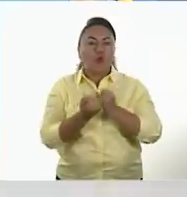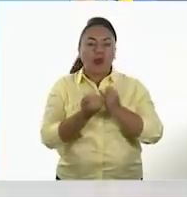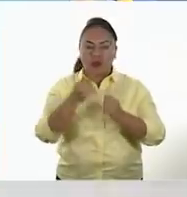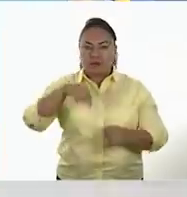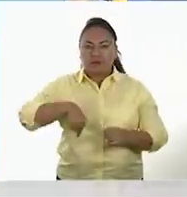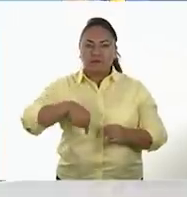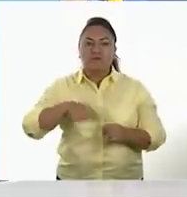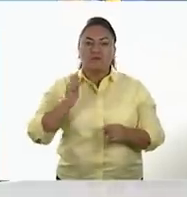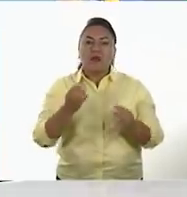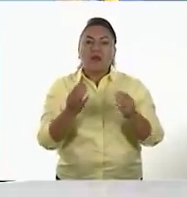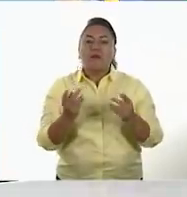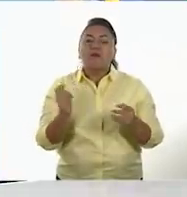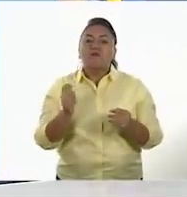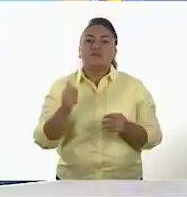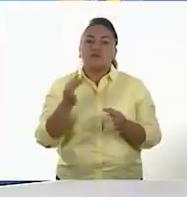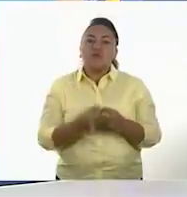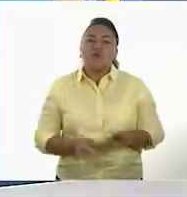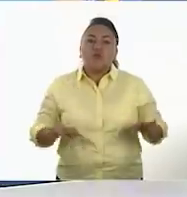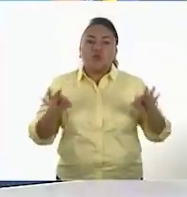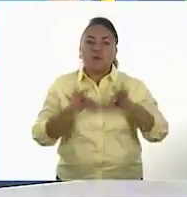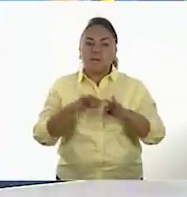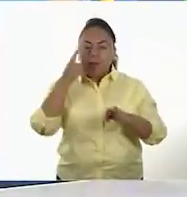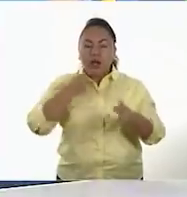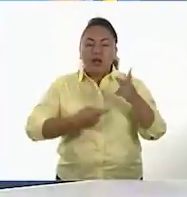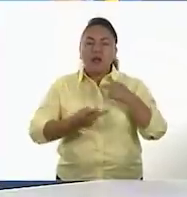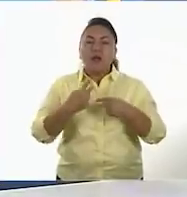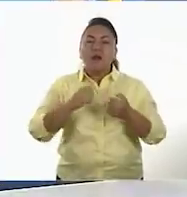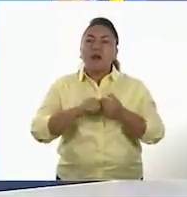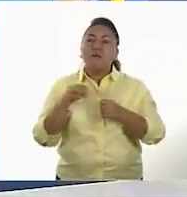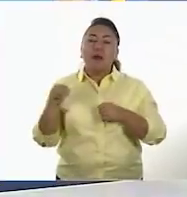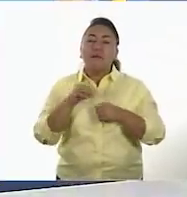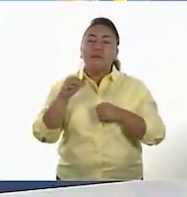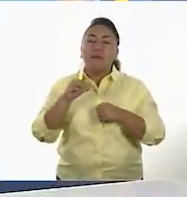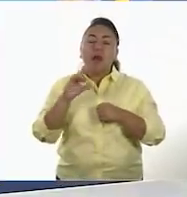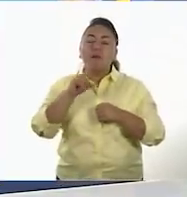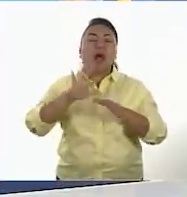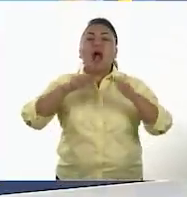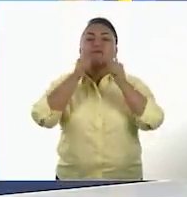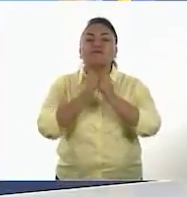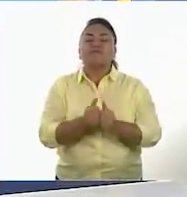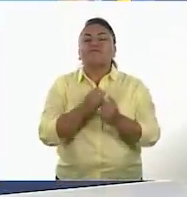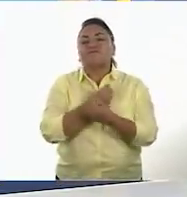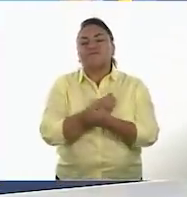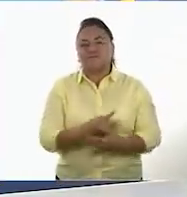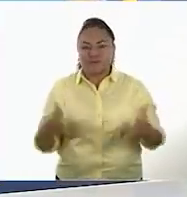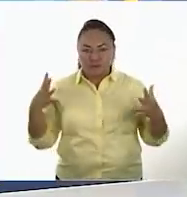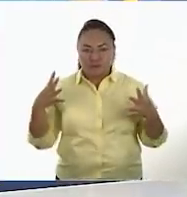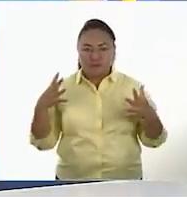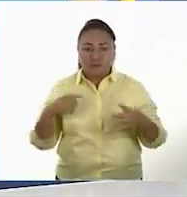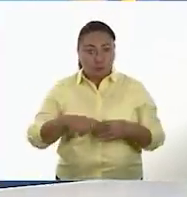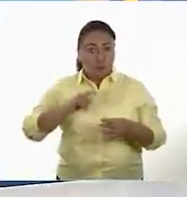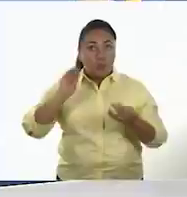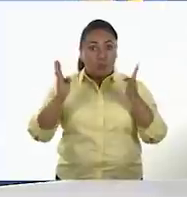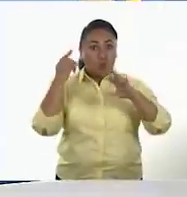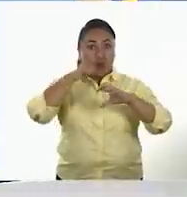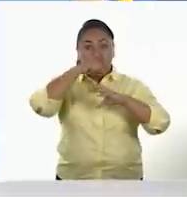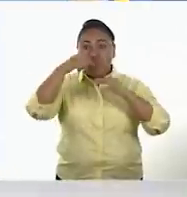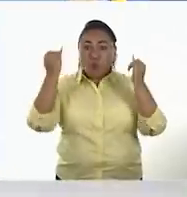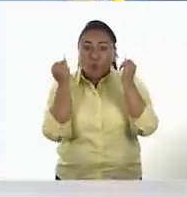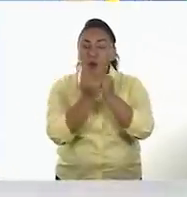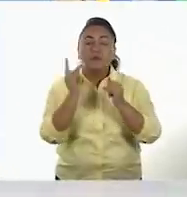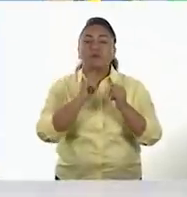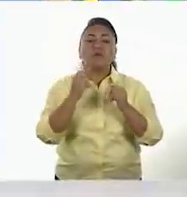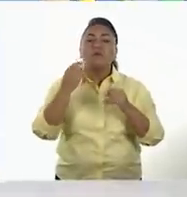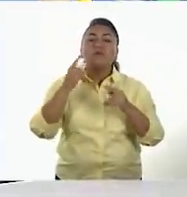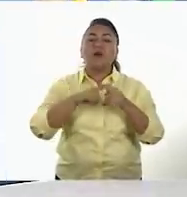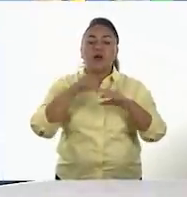cosas importantes para que se pudiera el proceso de la sedentarización, que no fue igual en todas las partes del mundo. Fueron diferentes y en diferentes